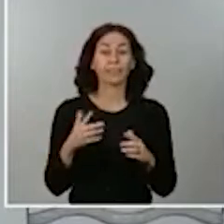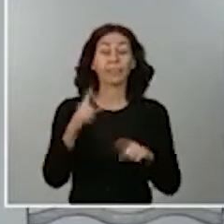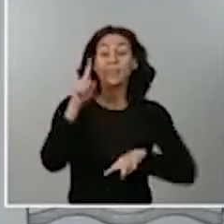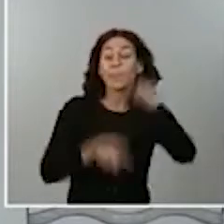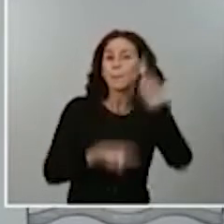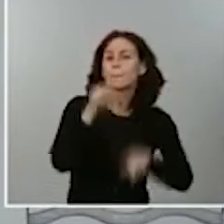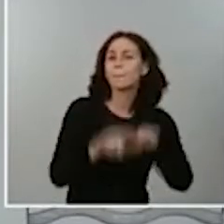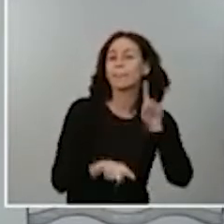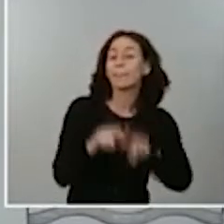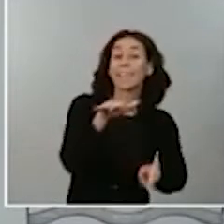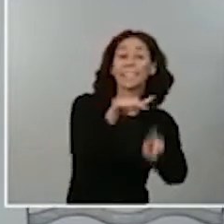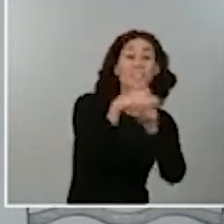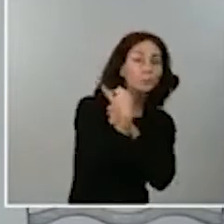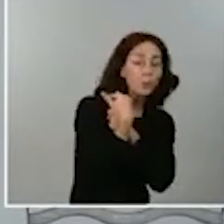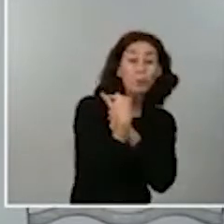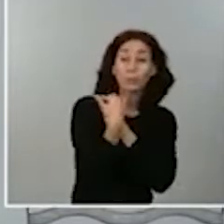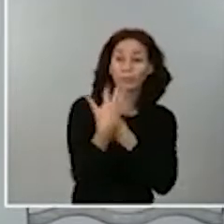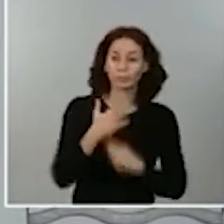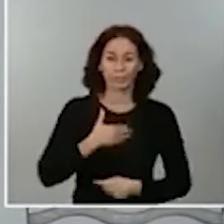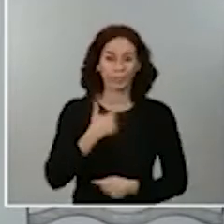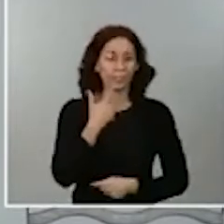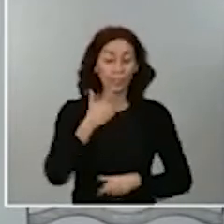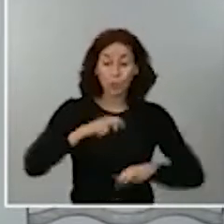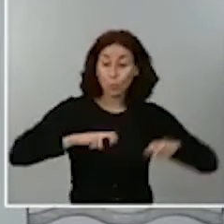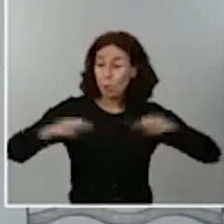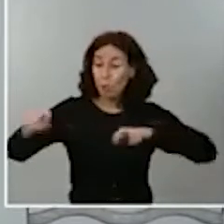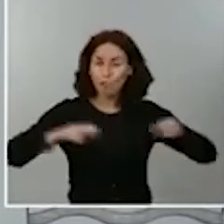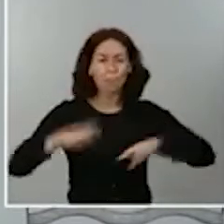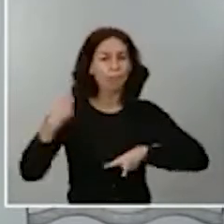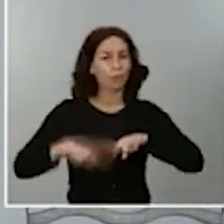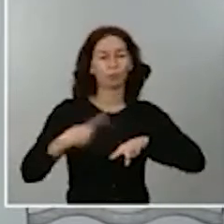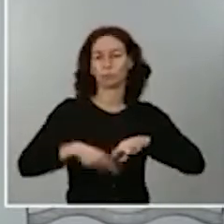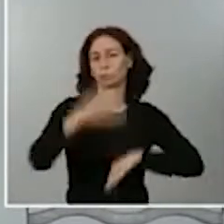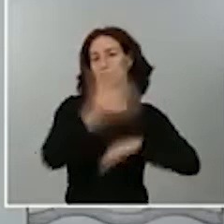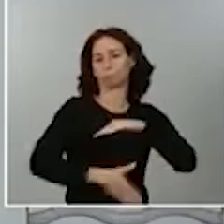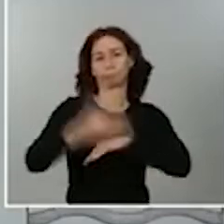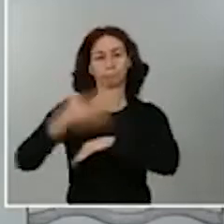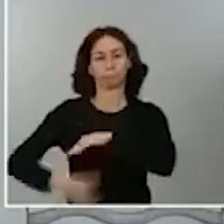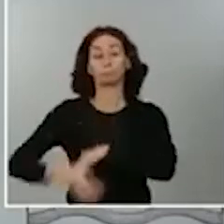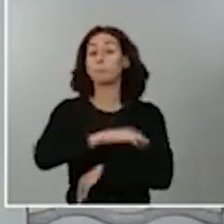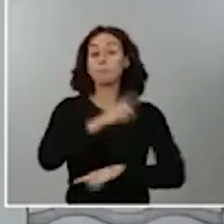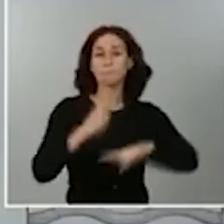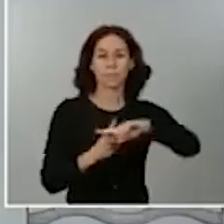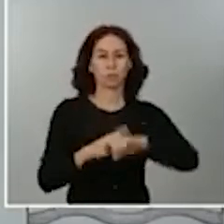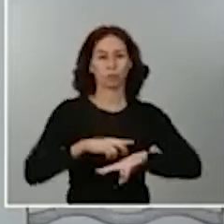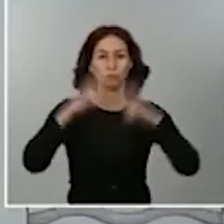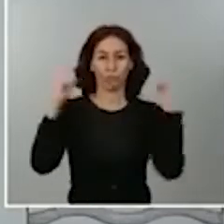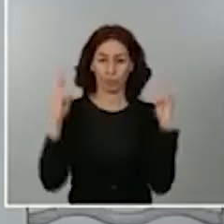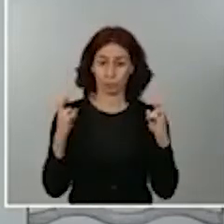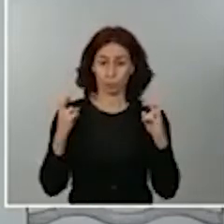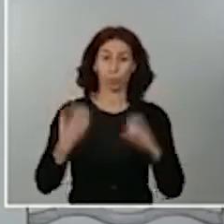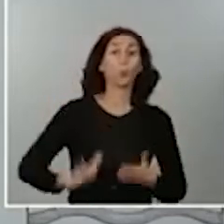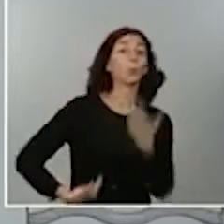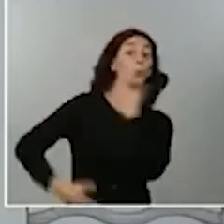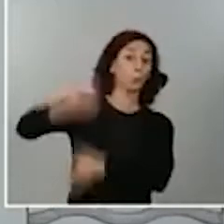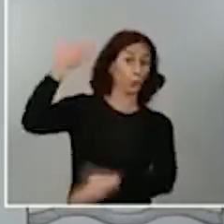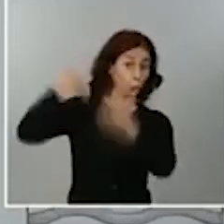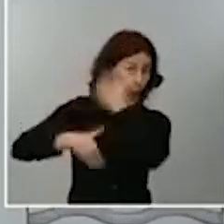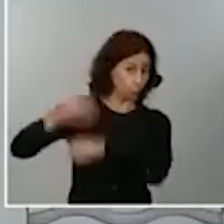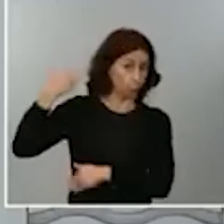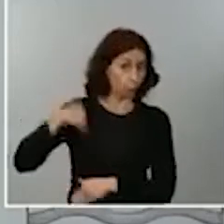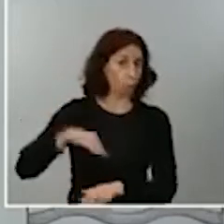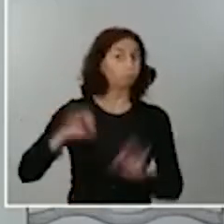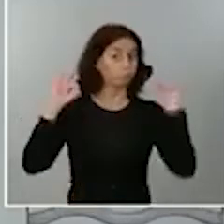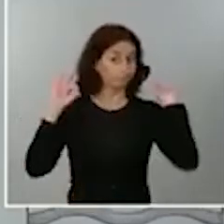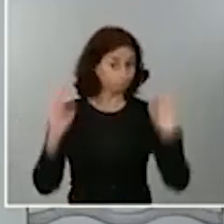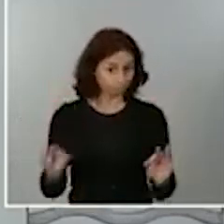limitar la movilidad y el confinamiento ha sido una de las herramientas para hacerlo. Lo fue en la primera ola y dio resultado, esta sí que es una evidencia